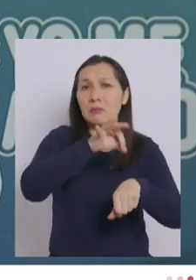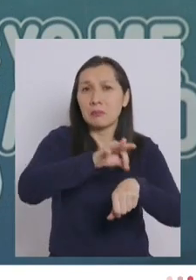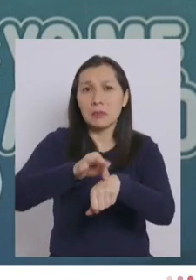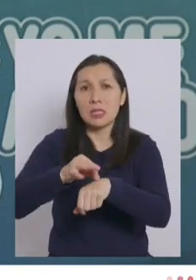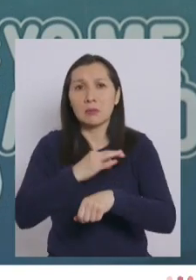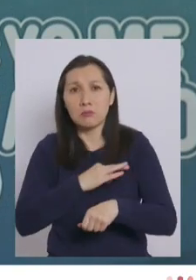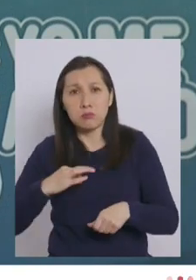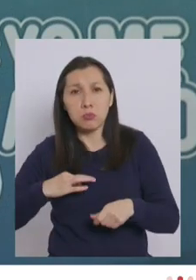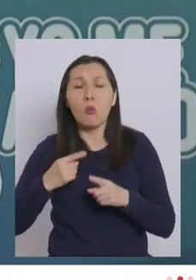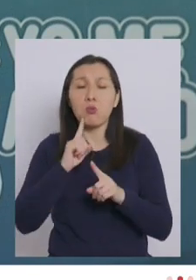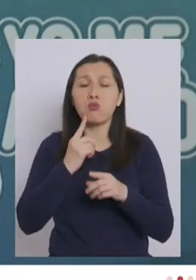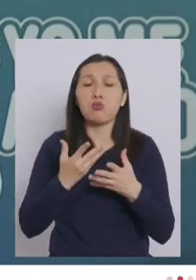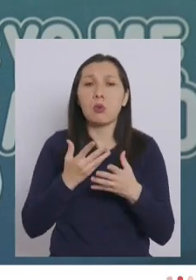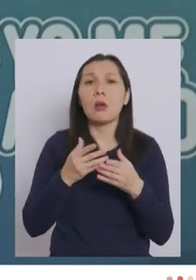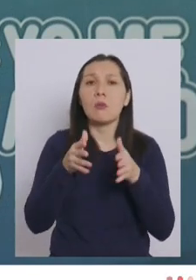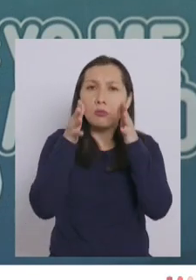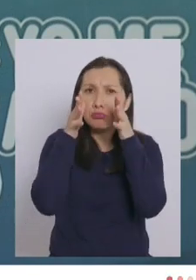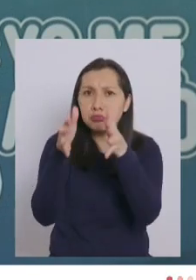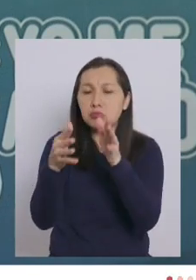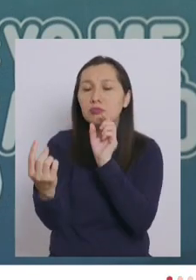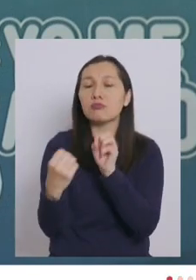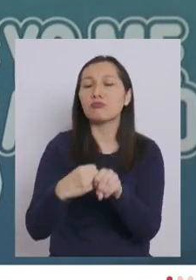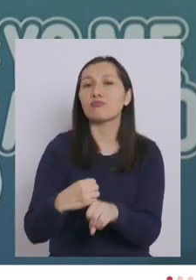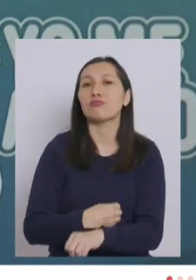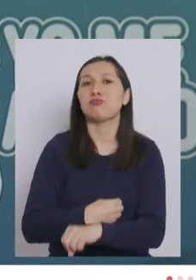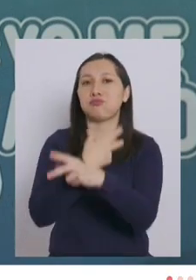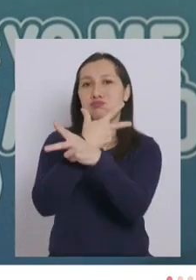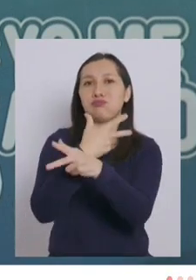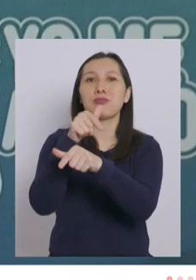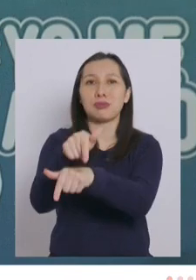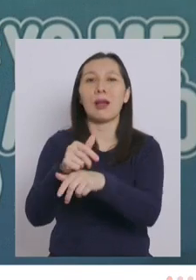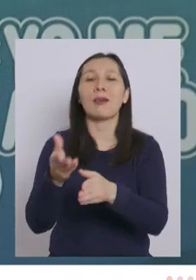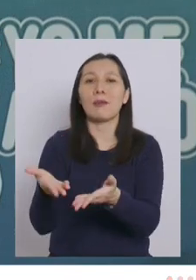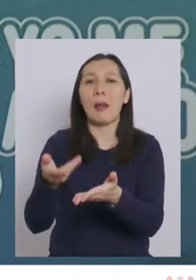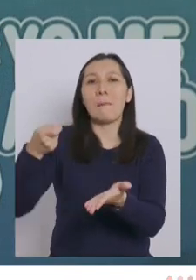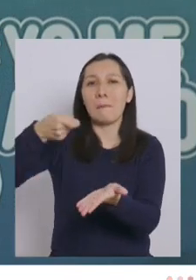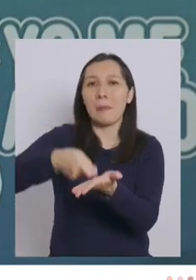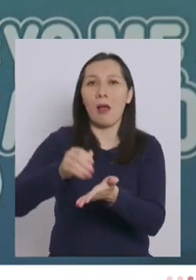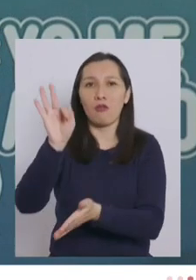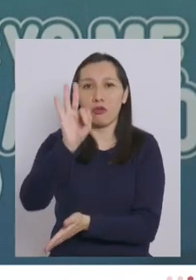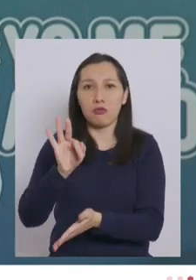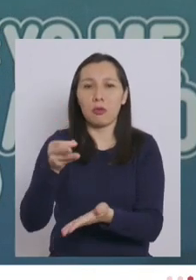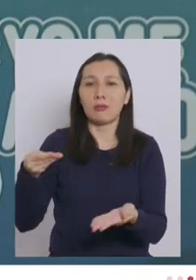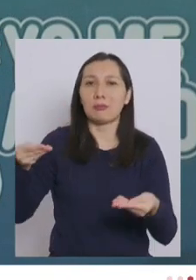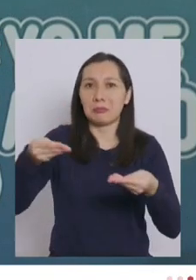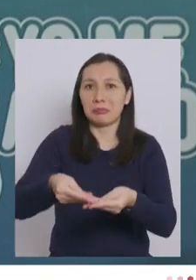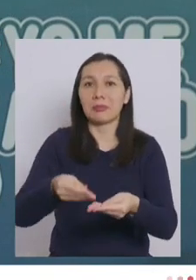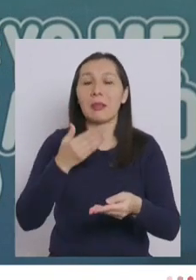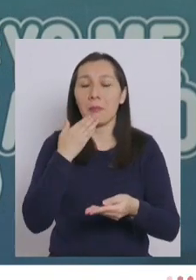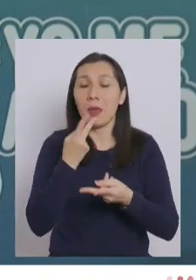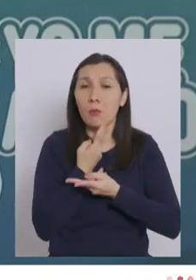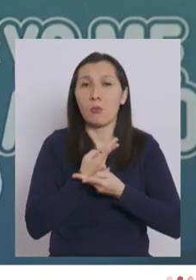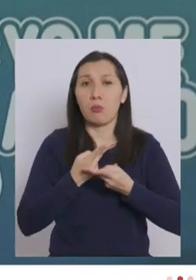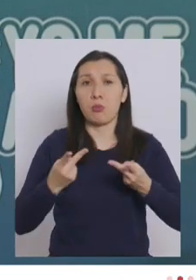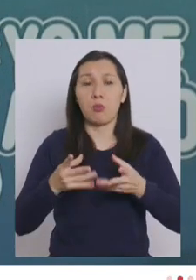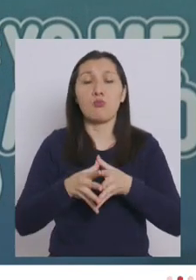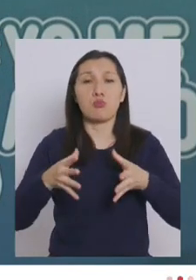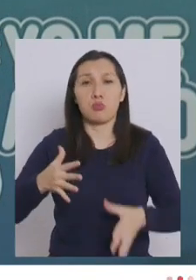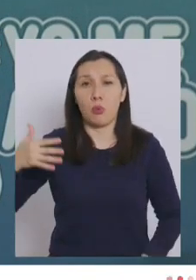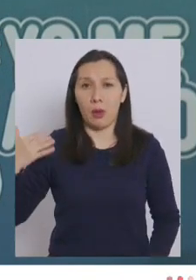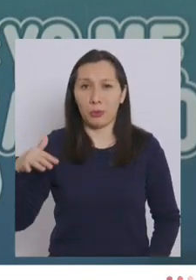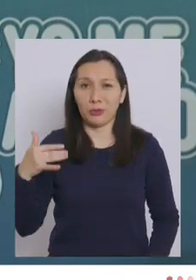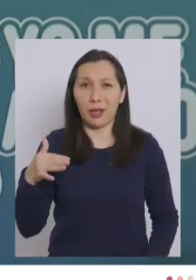consultas por telemedicina financiadas por FONASA. Además, un anuncio muy